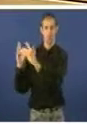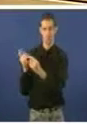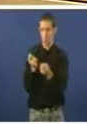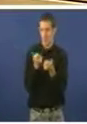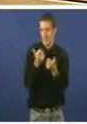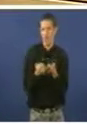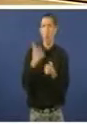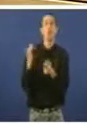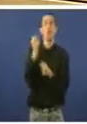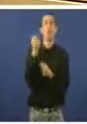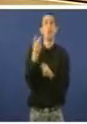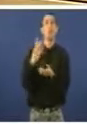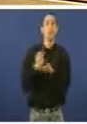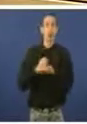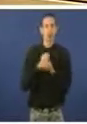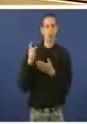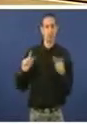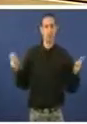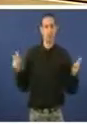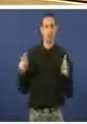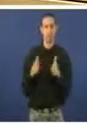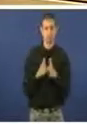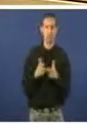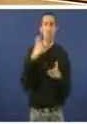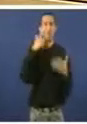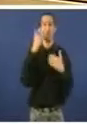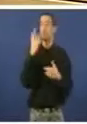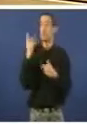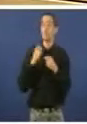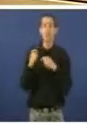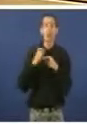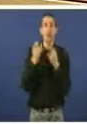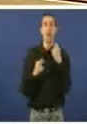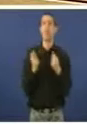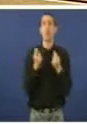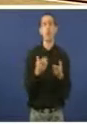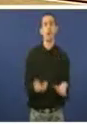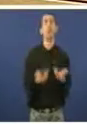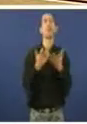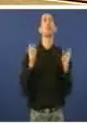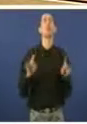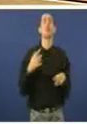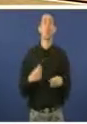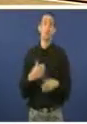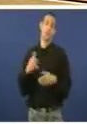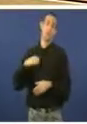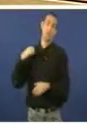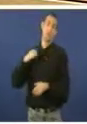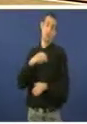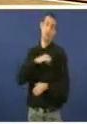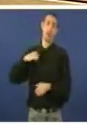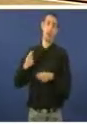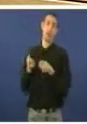de farmacia. Esta medida, digámoslo claramente, a que en beneficia é os hospitais privados. A que en beneficia esta medida